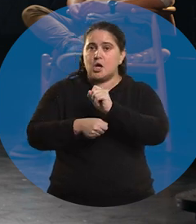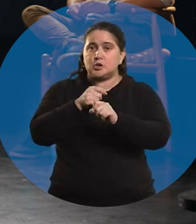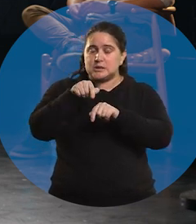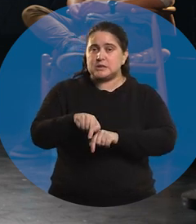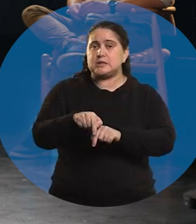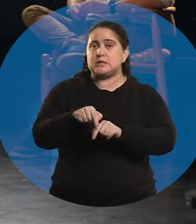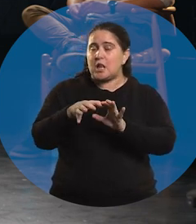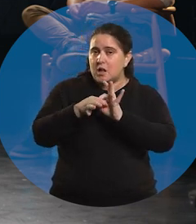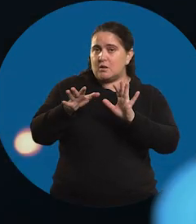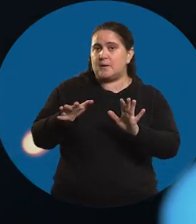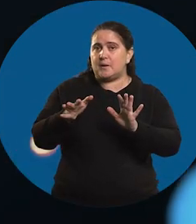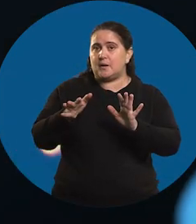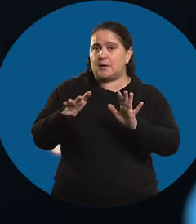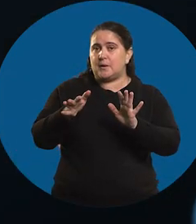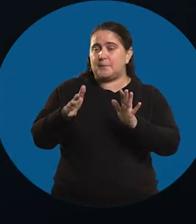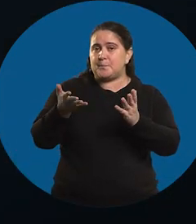Ese año de que...